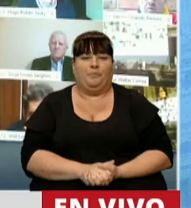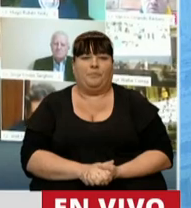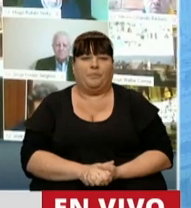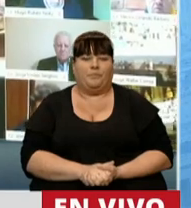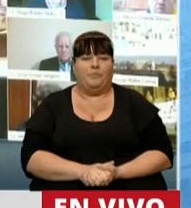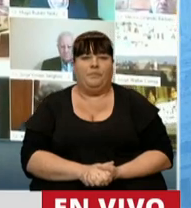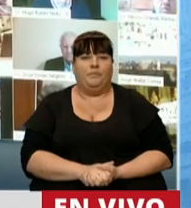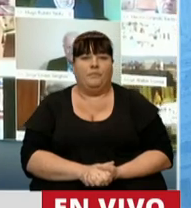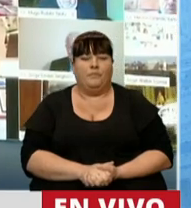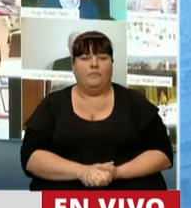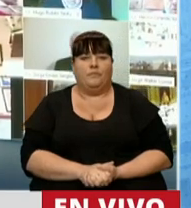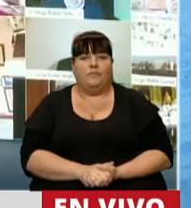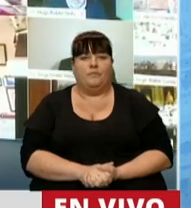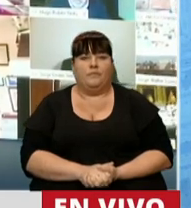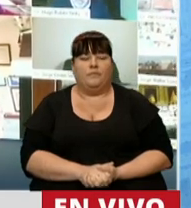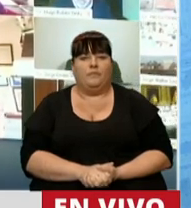públicos.